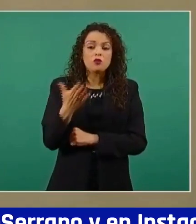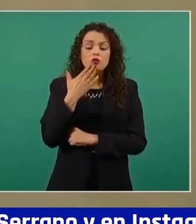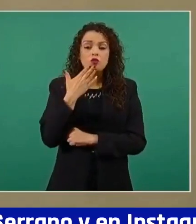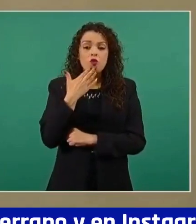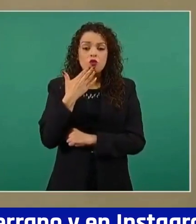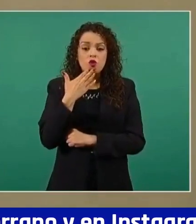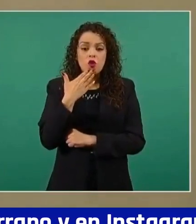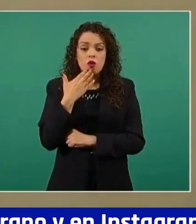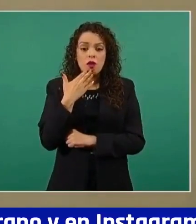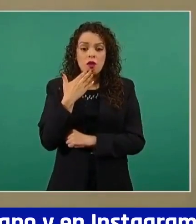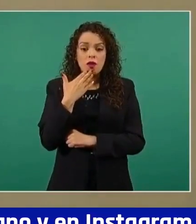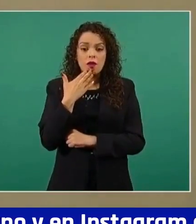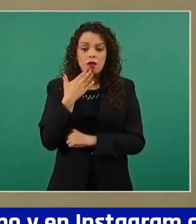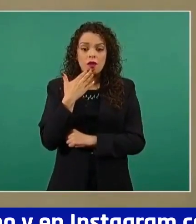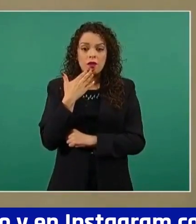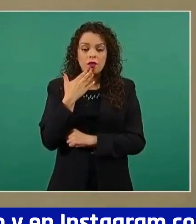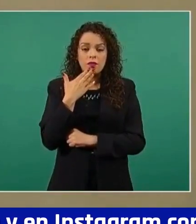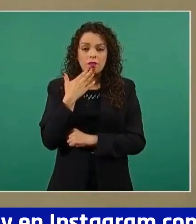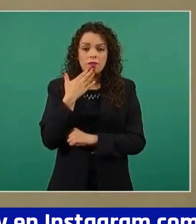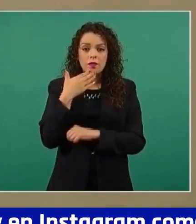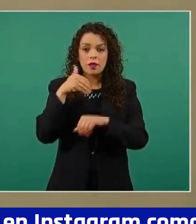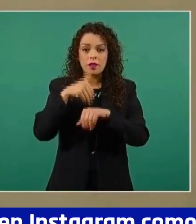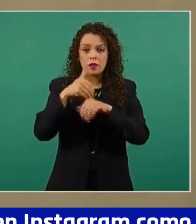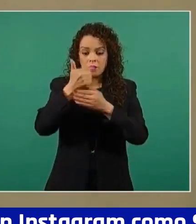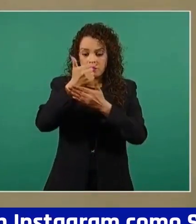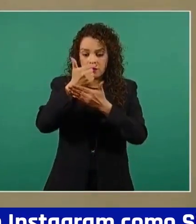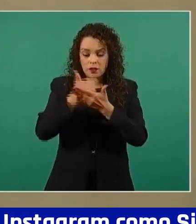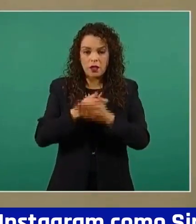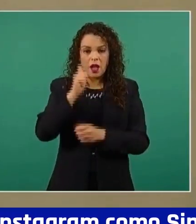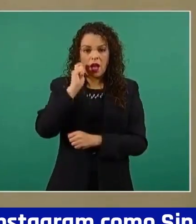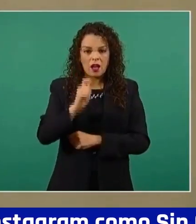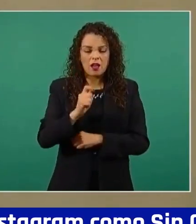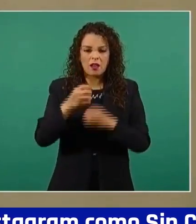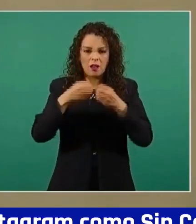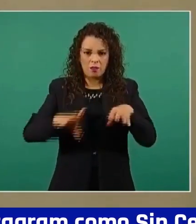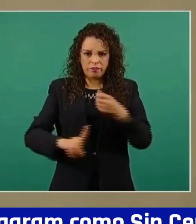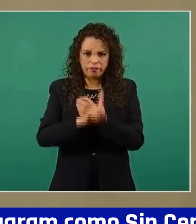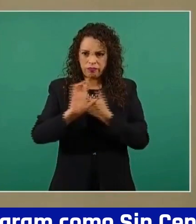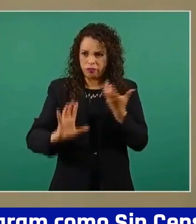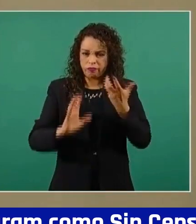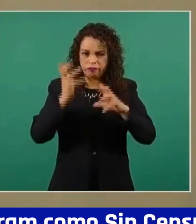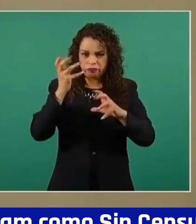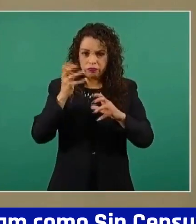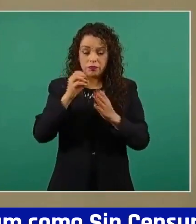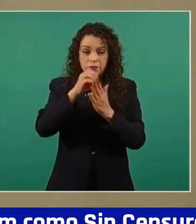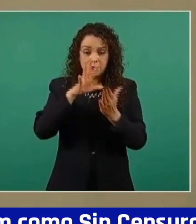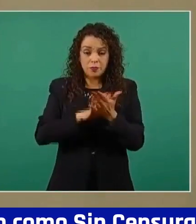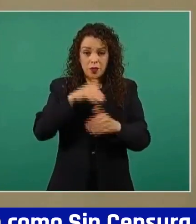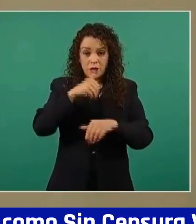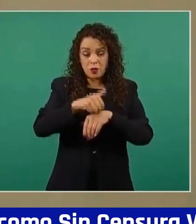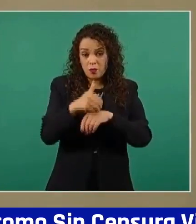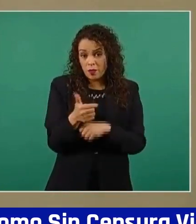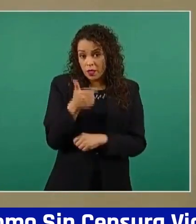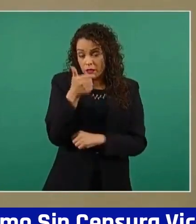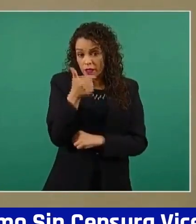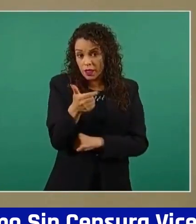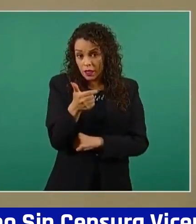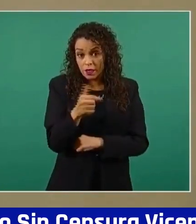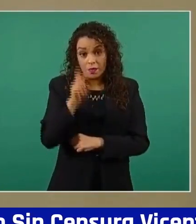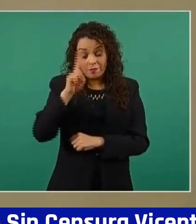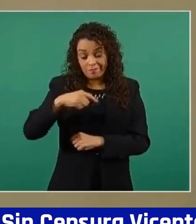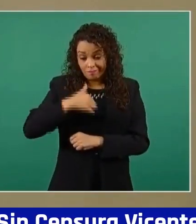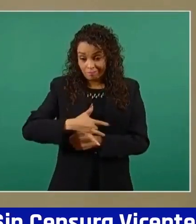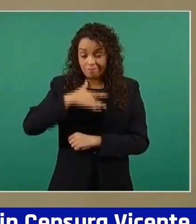hecho lamentablemente en el top 10 en términos de lo que es la violencia, estamos en el número 7, pues sí que estamos preocupados y